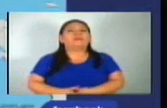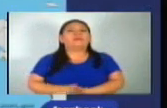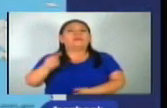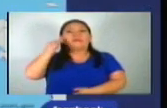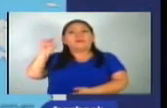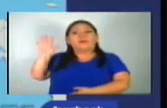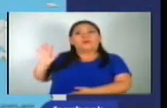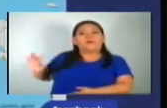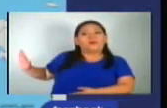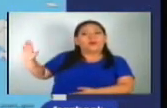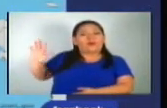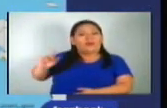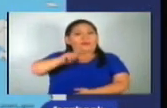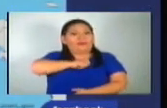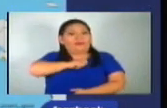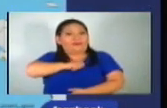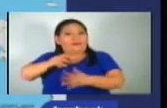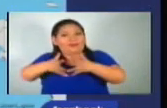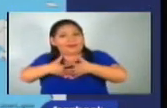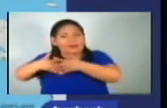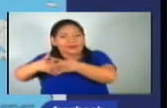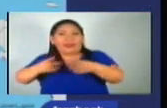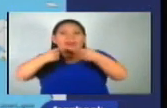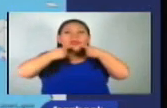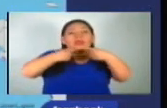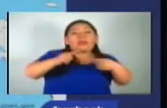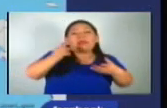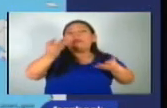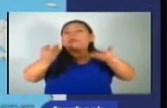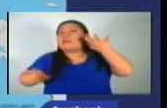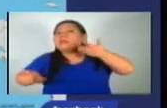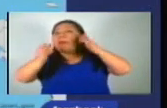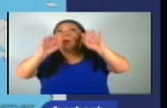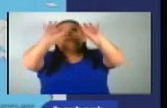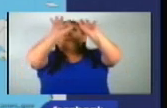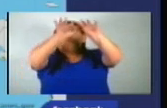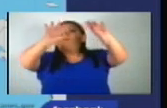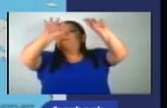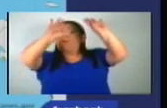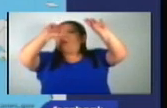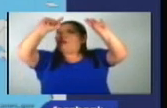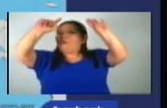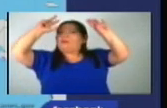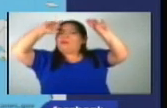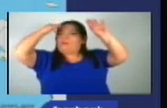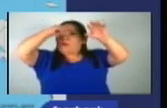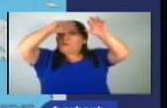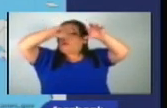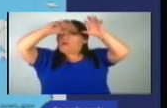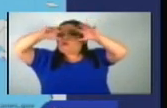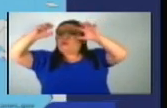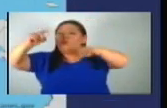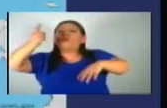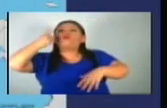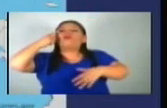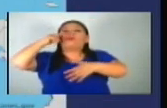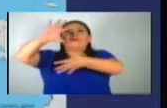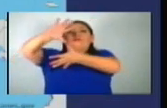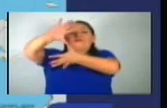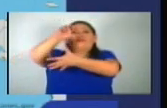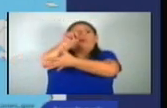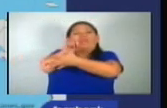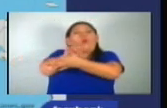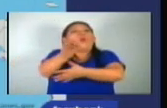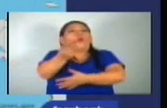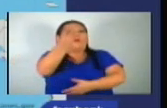El Centro Nacional de Huracanes informó sobre la posibilidad de formación de una zona de baja presión en el Pacífico, entre dos y siete